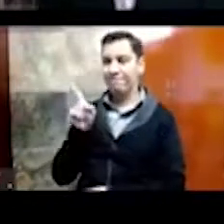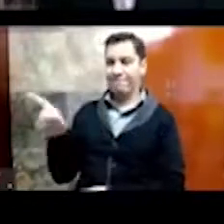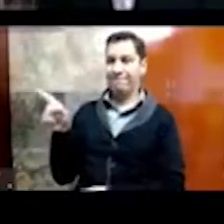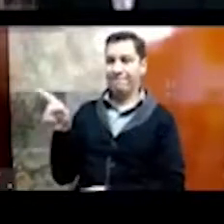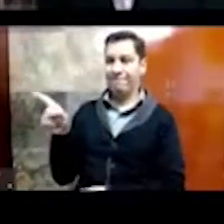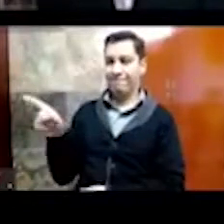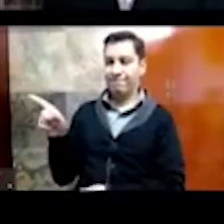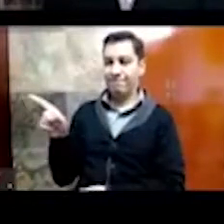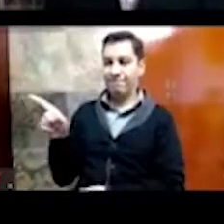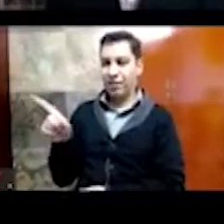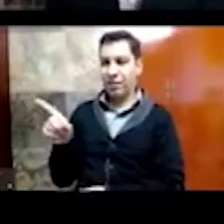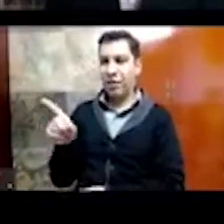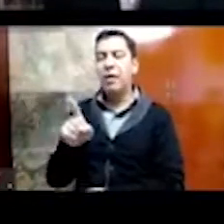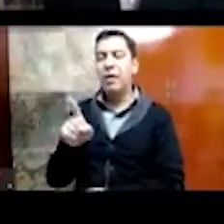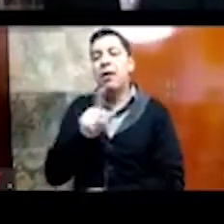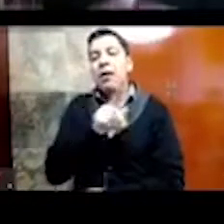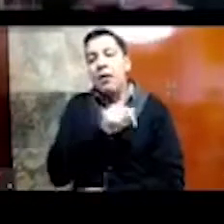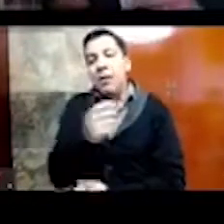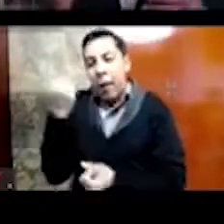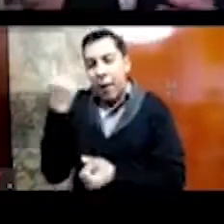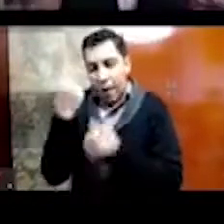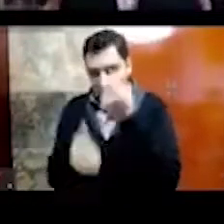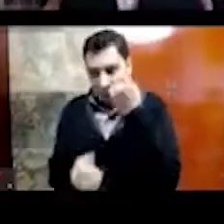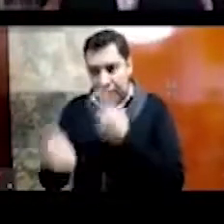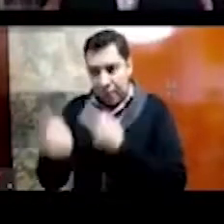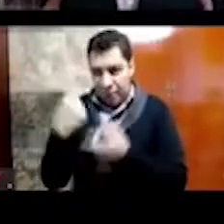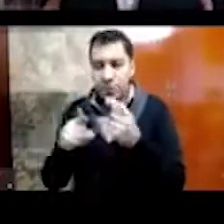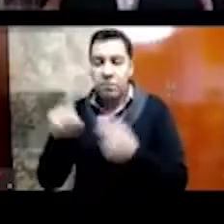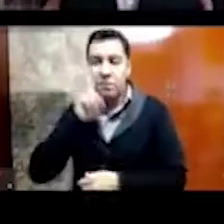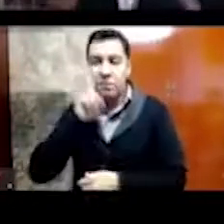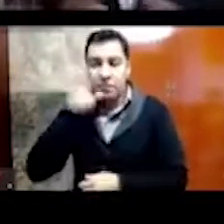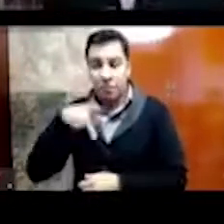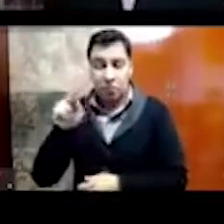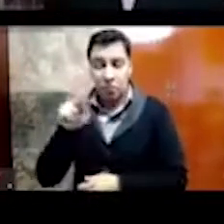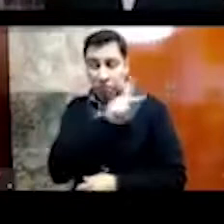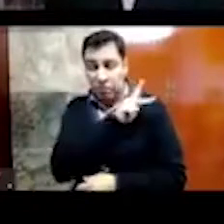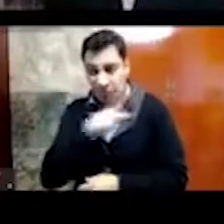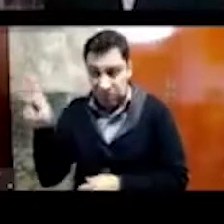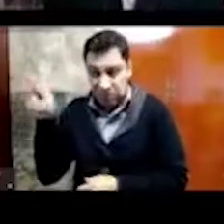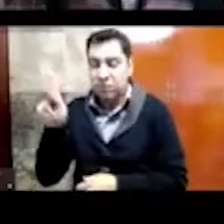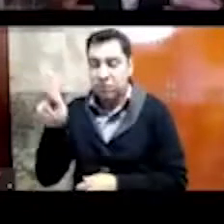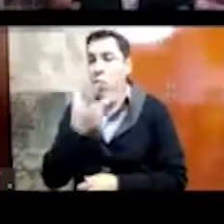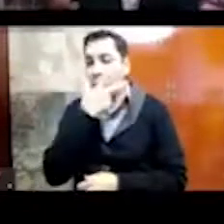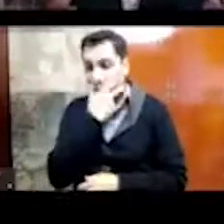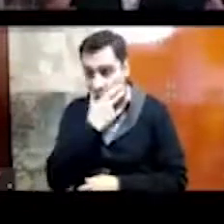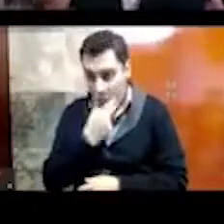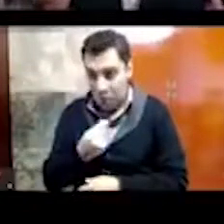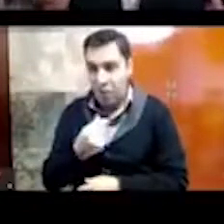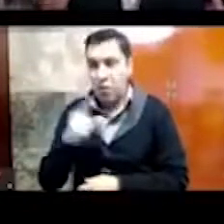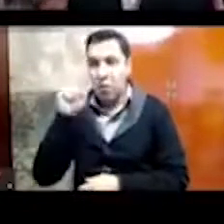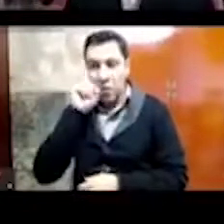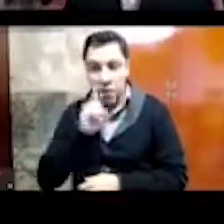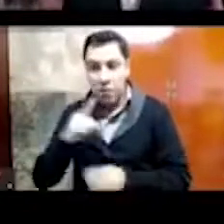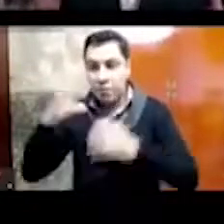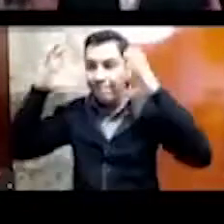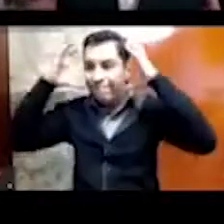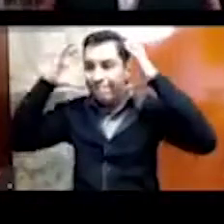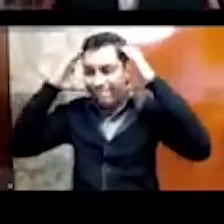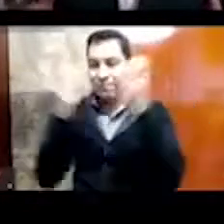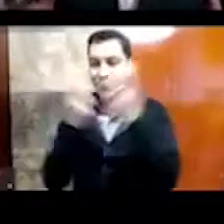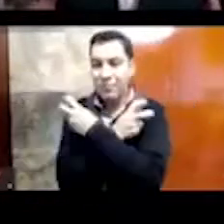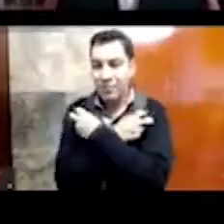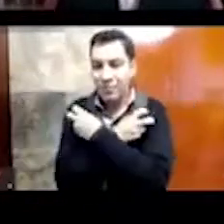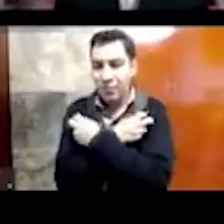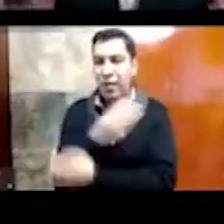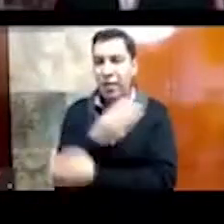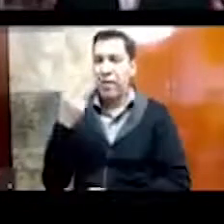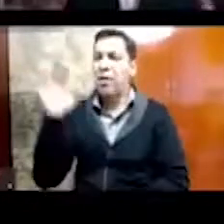sexo masculino, también hay un gran porcentaje de cráneos de mujeres, hay algún, quizás un 3%